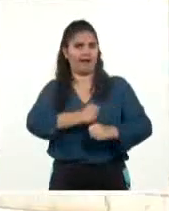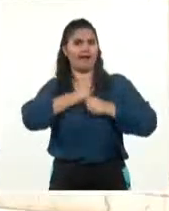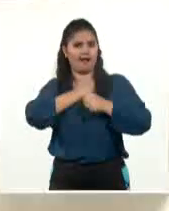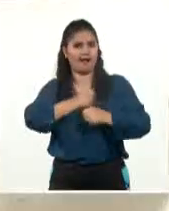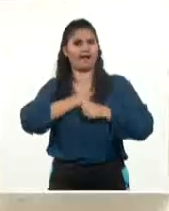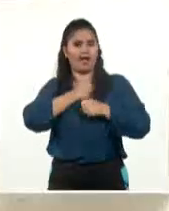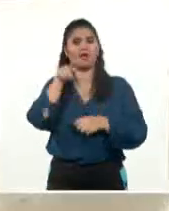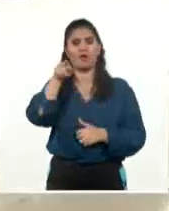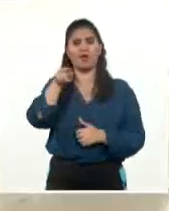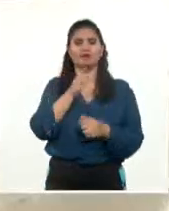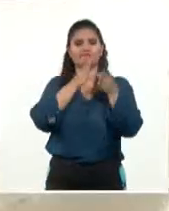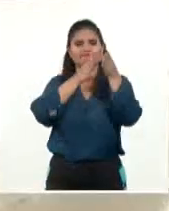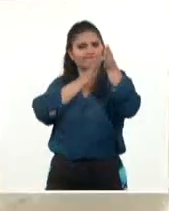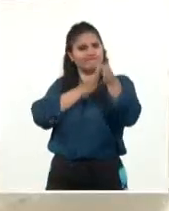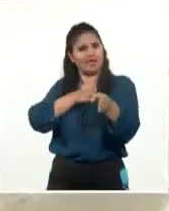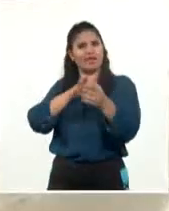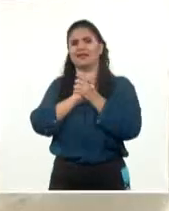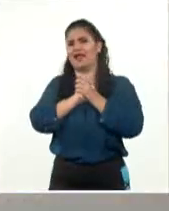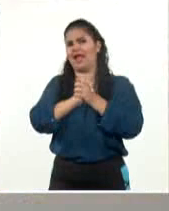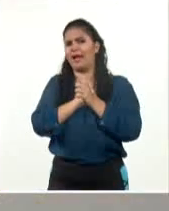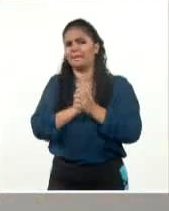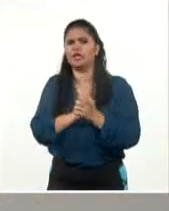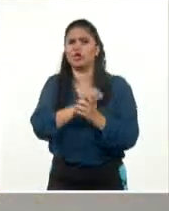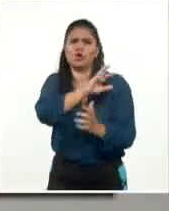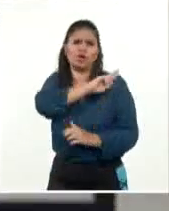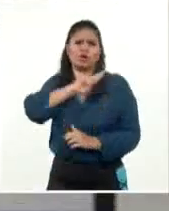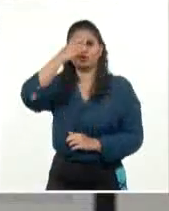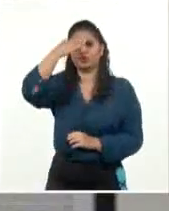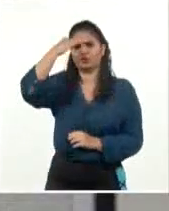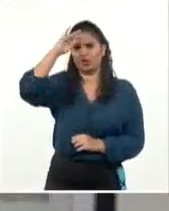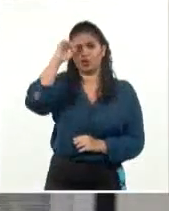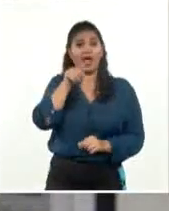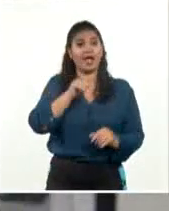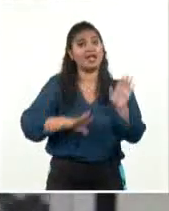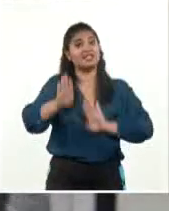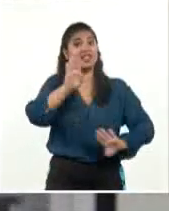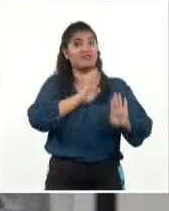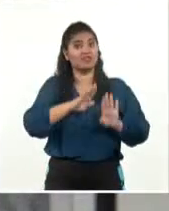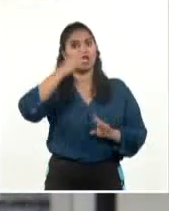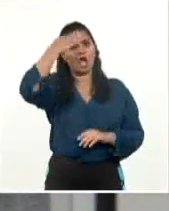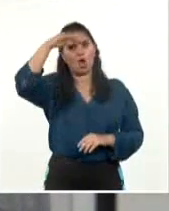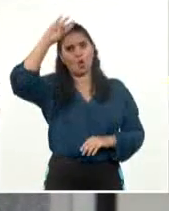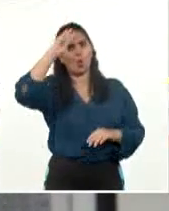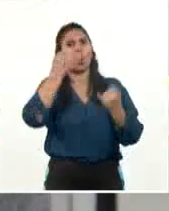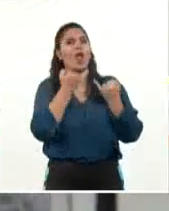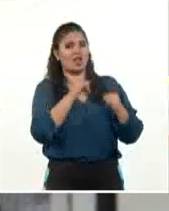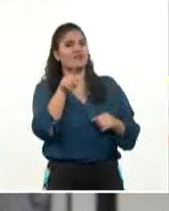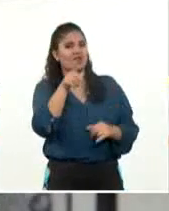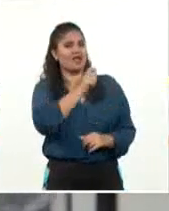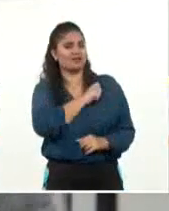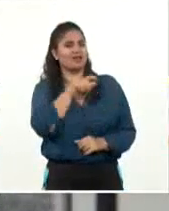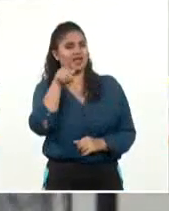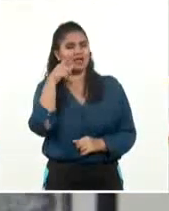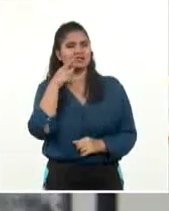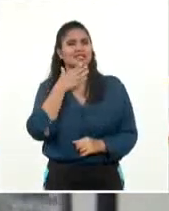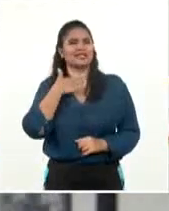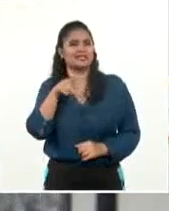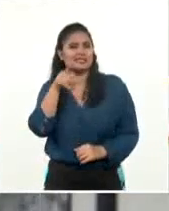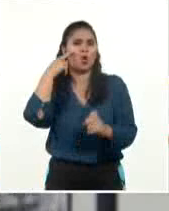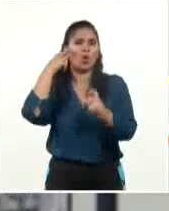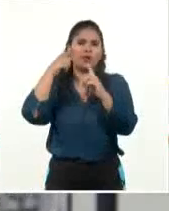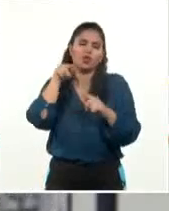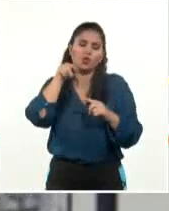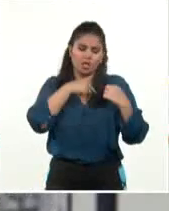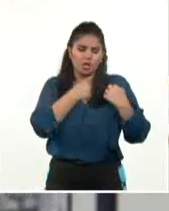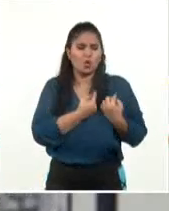fiel a su tiempo, a la amistad, al decoro y a la patria que soñó libre. El perucho de la historia cubana fue un confeso enemigo del